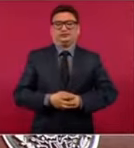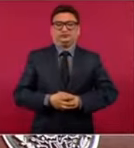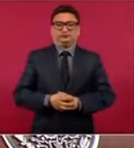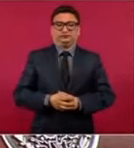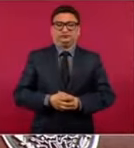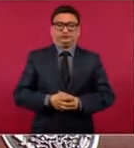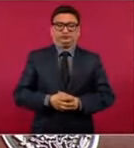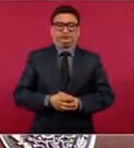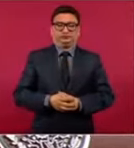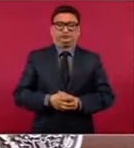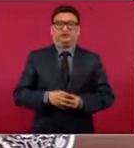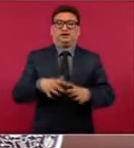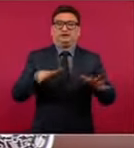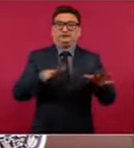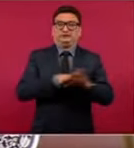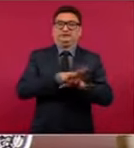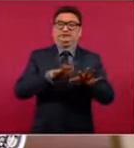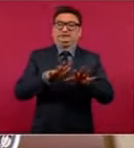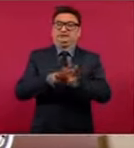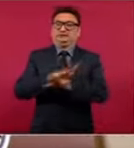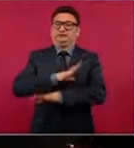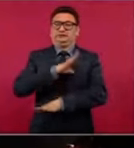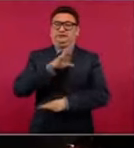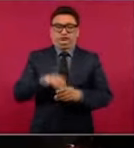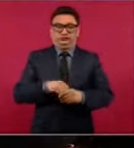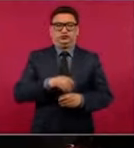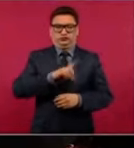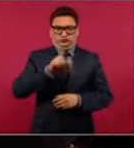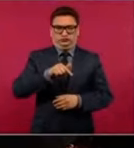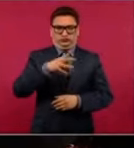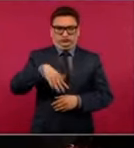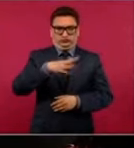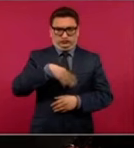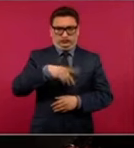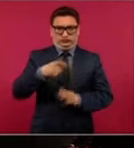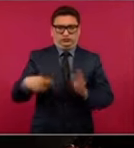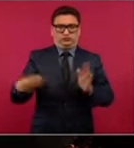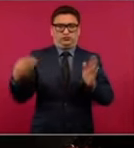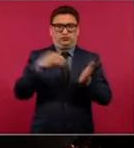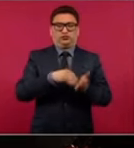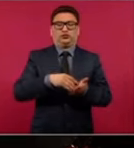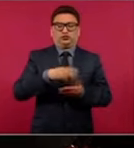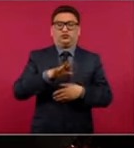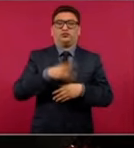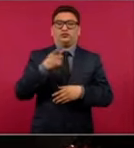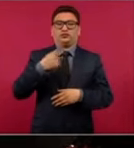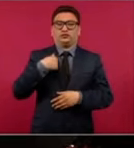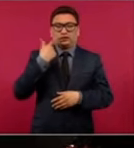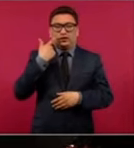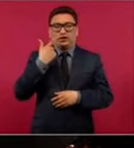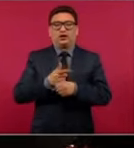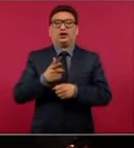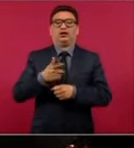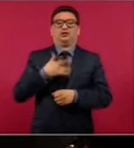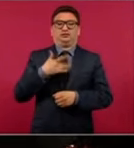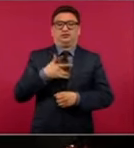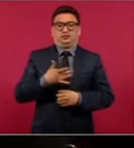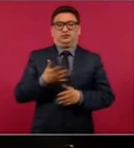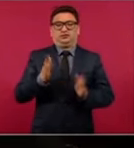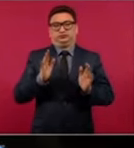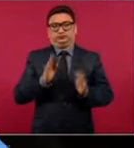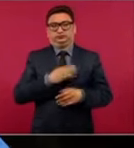está cambiando todo, pero búsquenlo porque lo vamos a poner, que me llamó la atención y bueno,